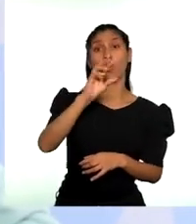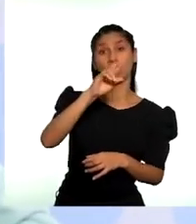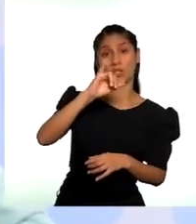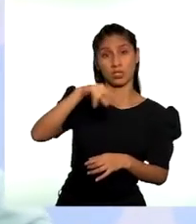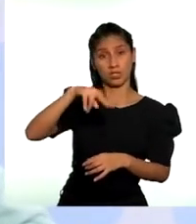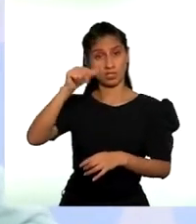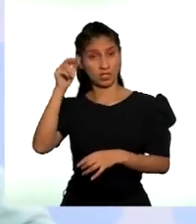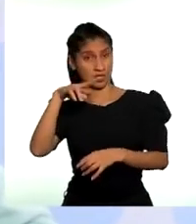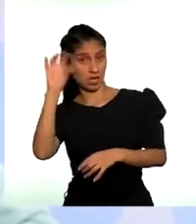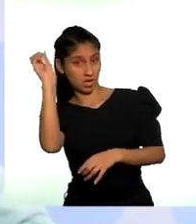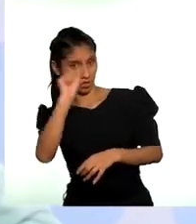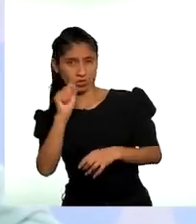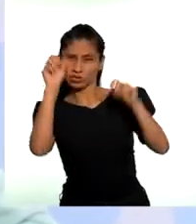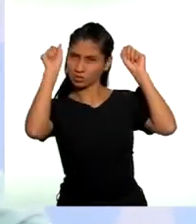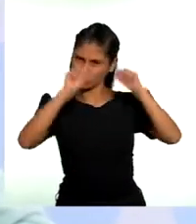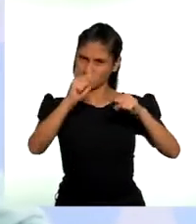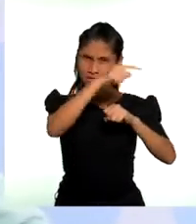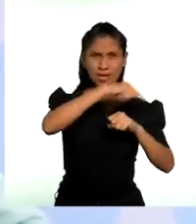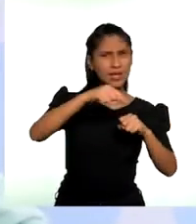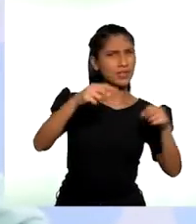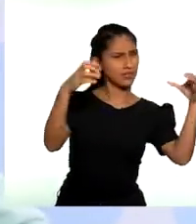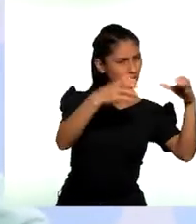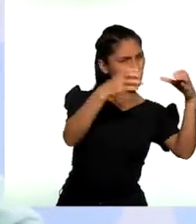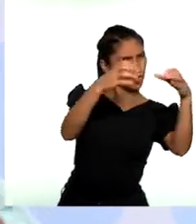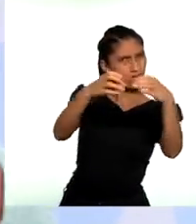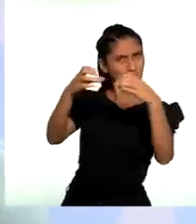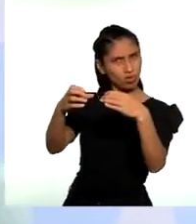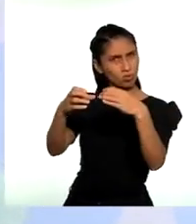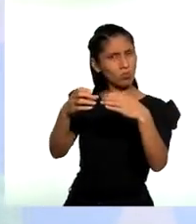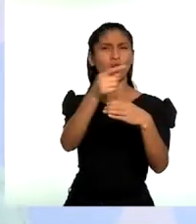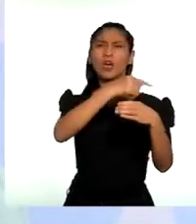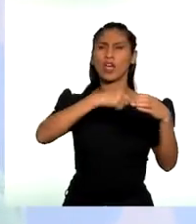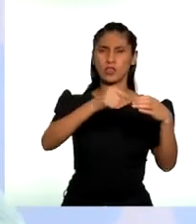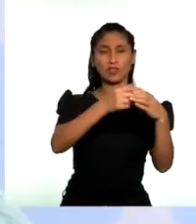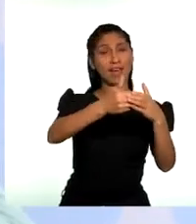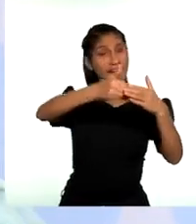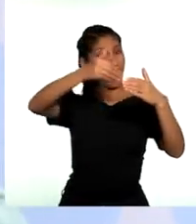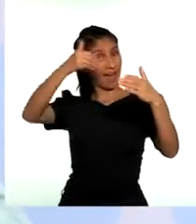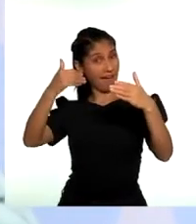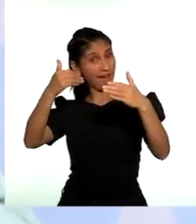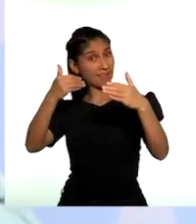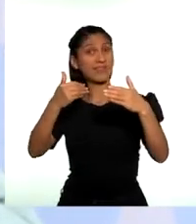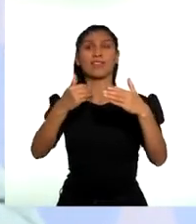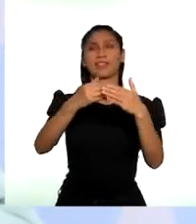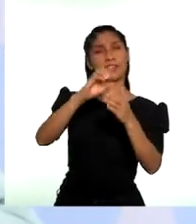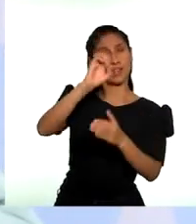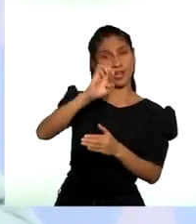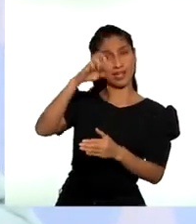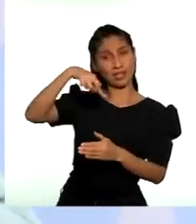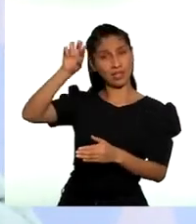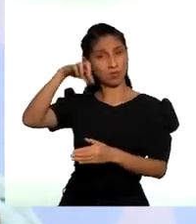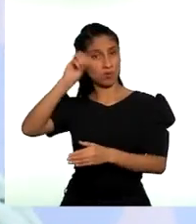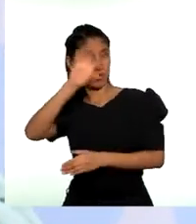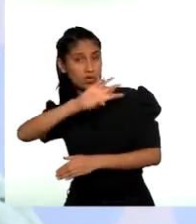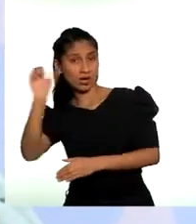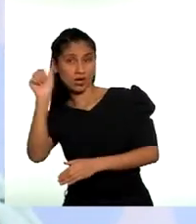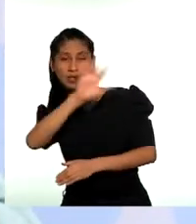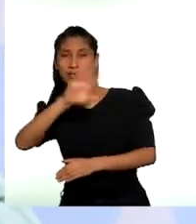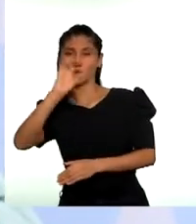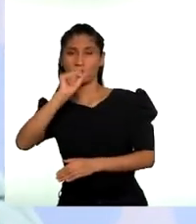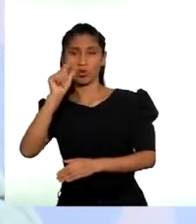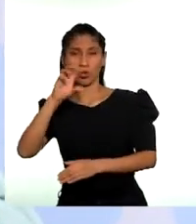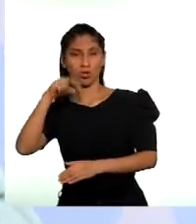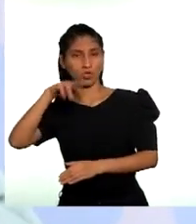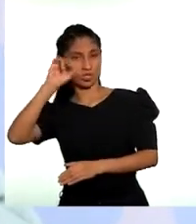poblaciones que habitaban en un país o región geográfica antes de la época colonial y conservan todas o partes de sus